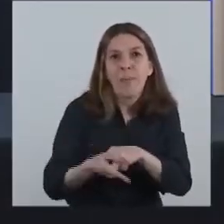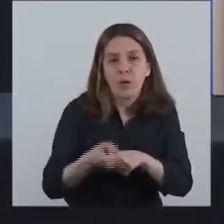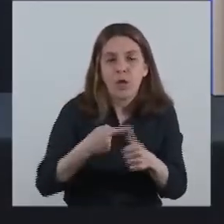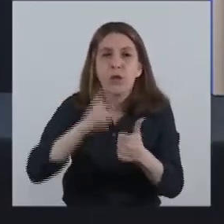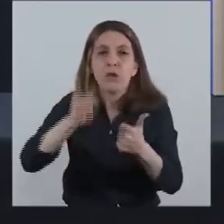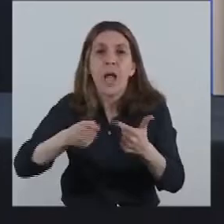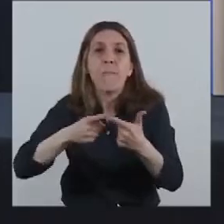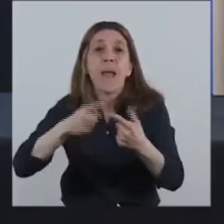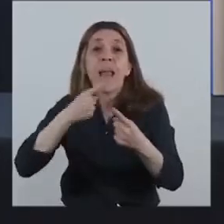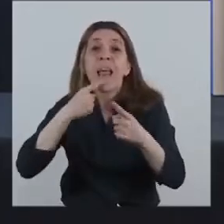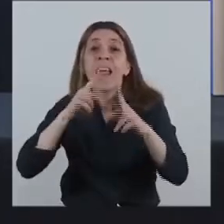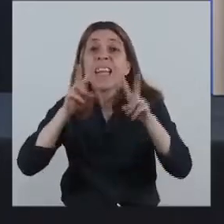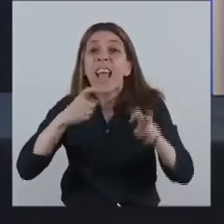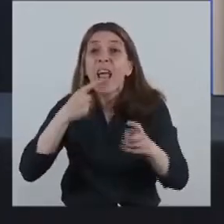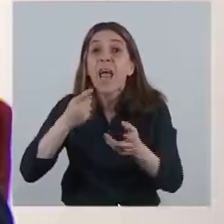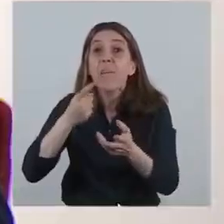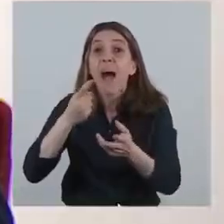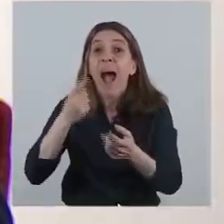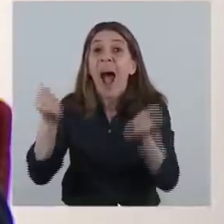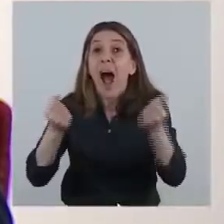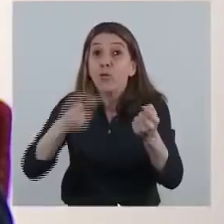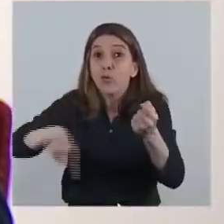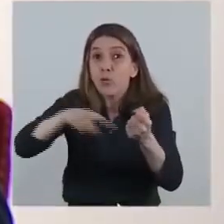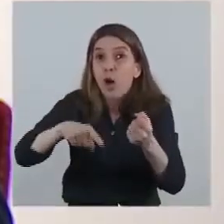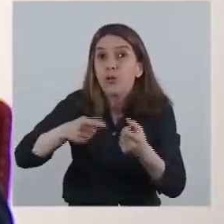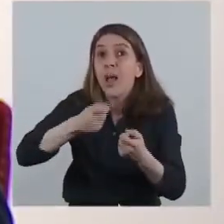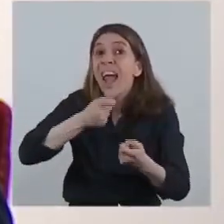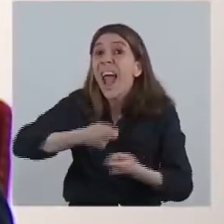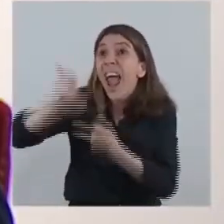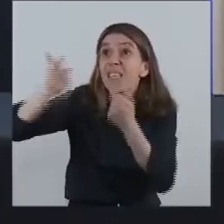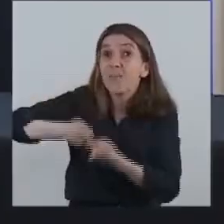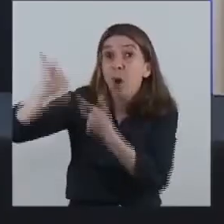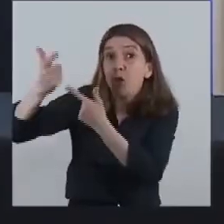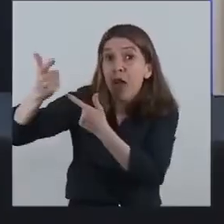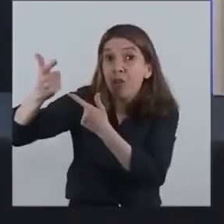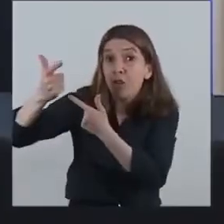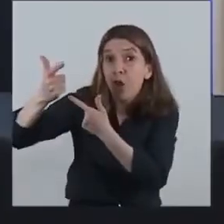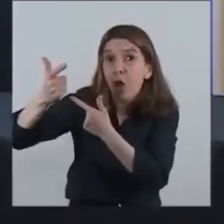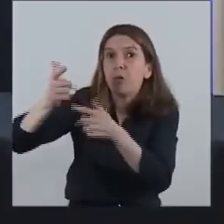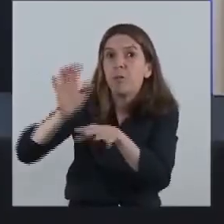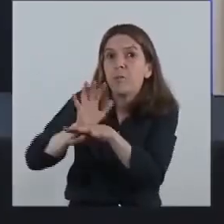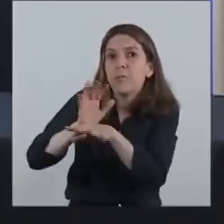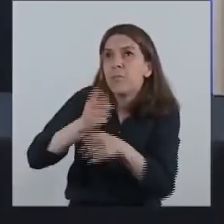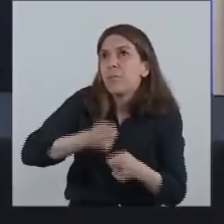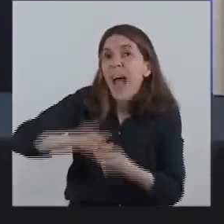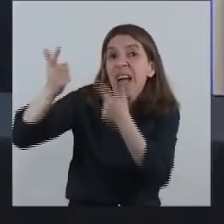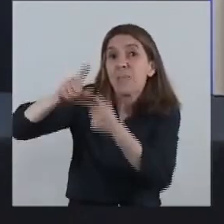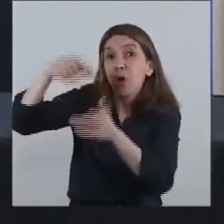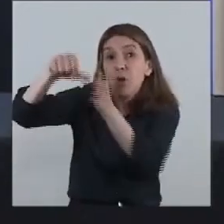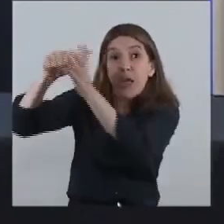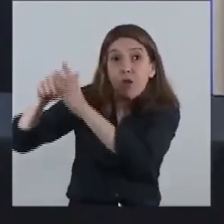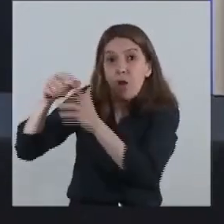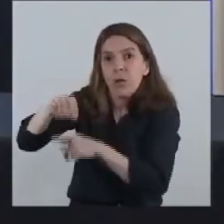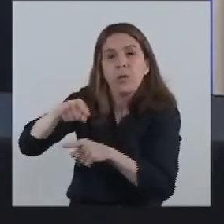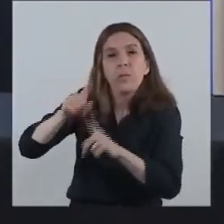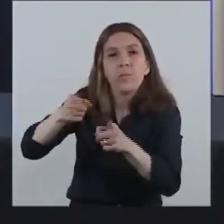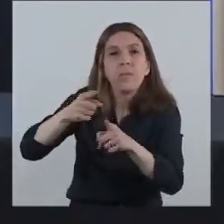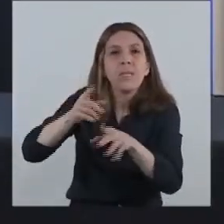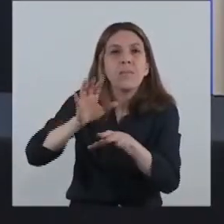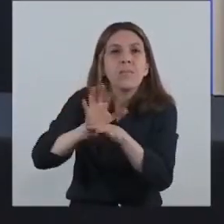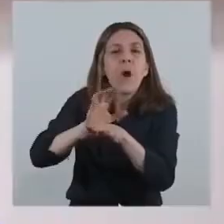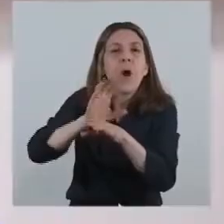derechos de exportación para las exportaciones incrementales por fuera de la zona